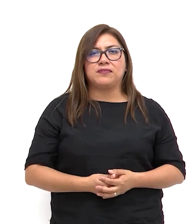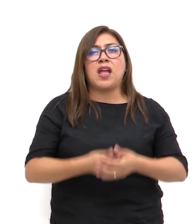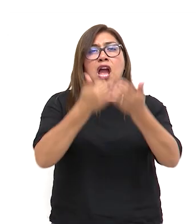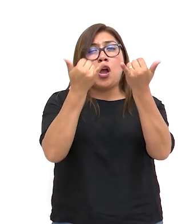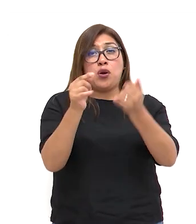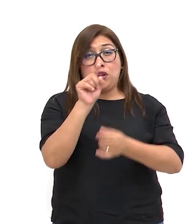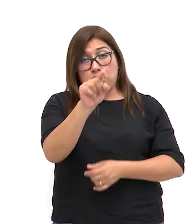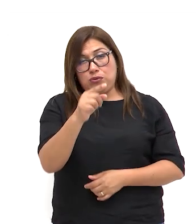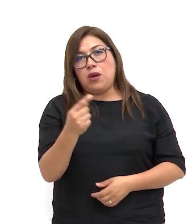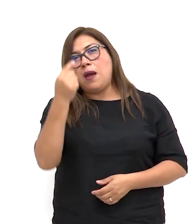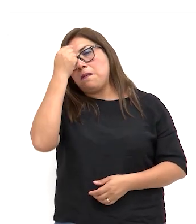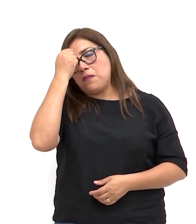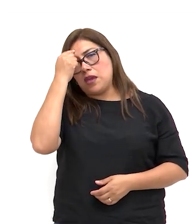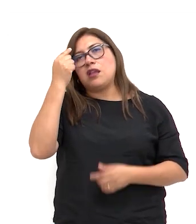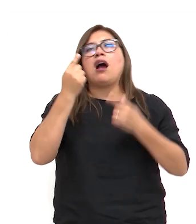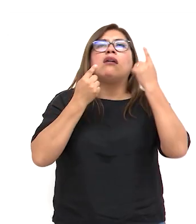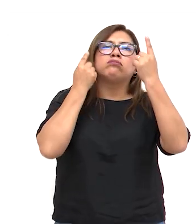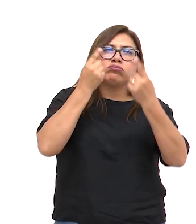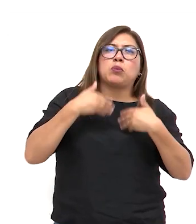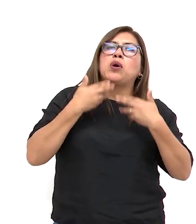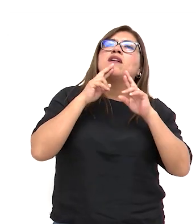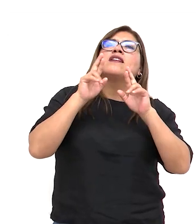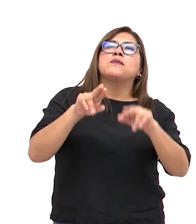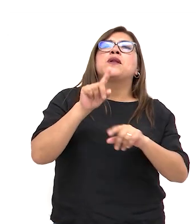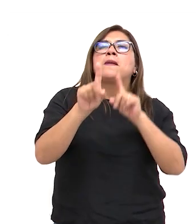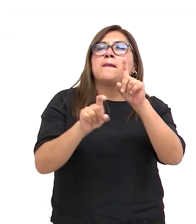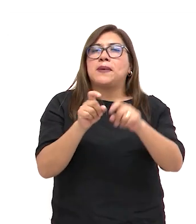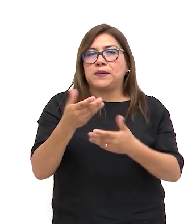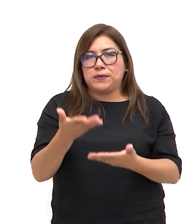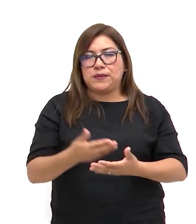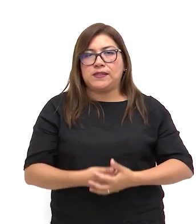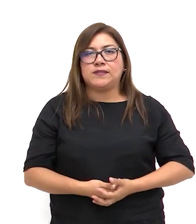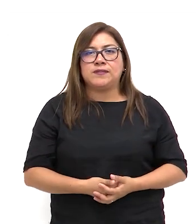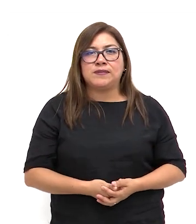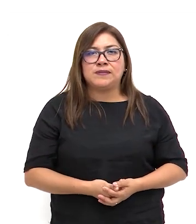Tómate un tiempo para responder las siguientes preguntas.